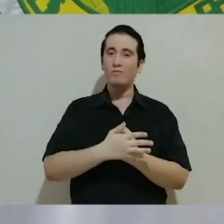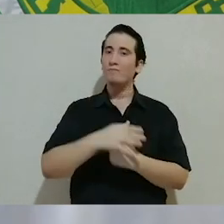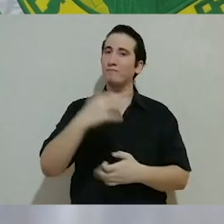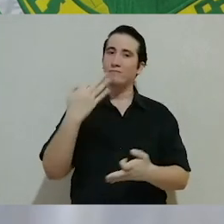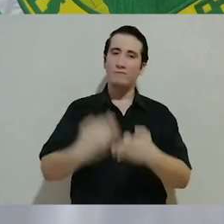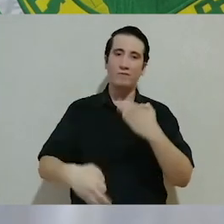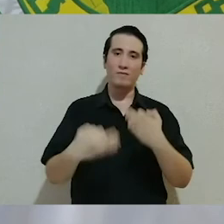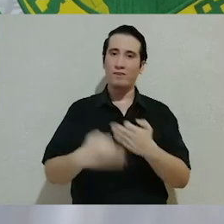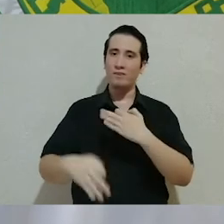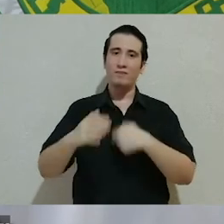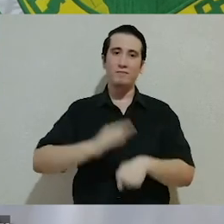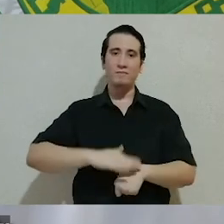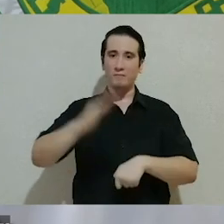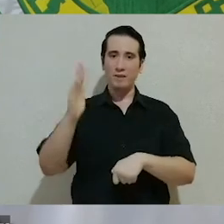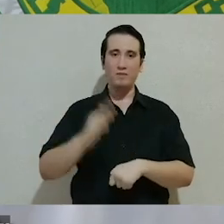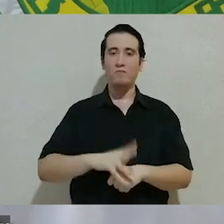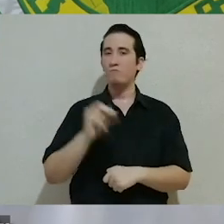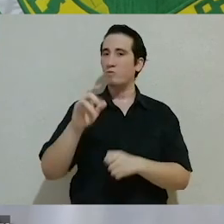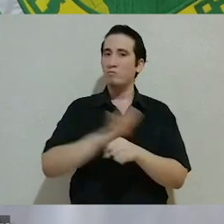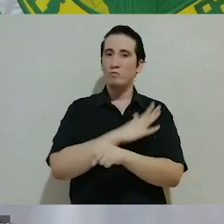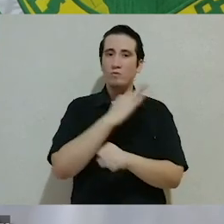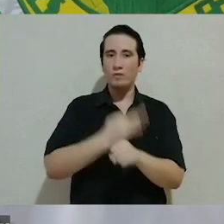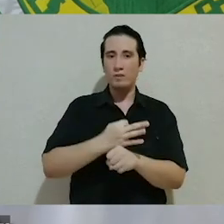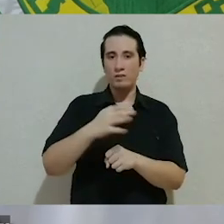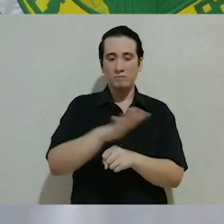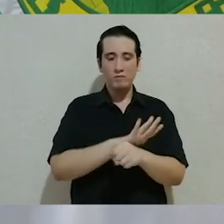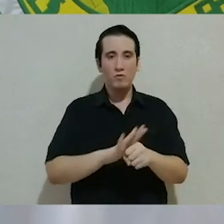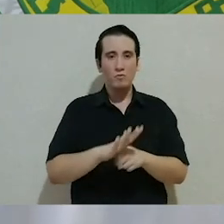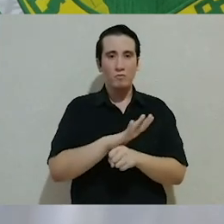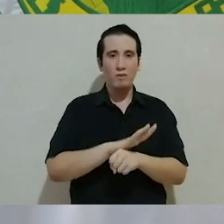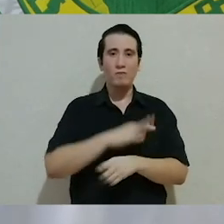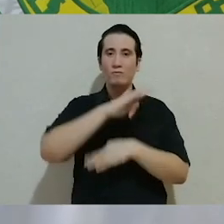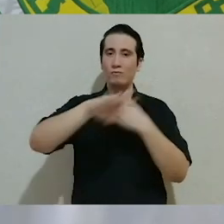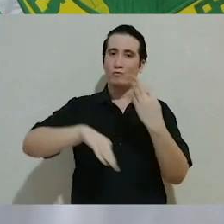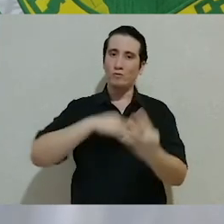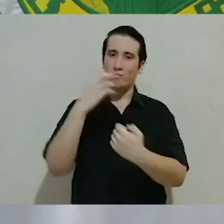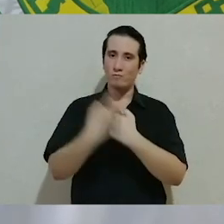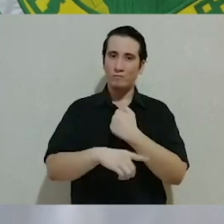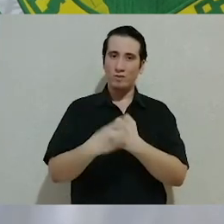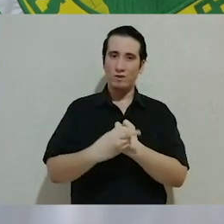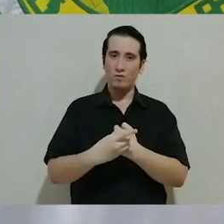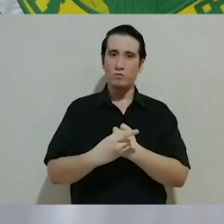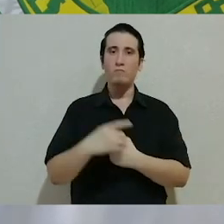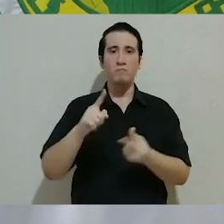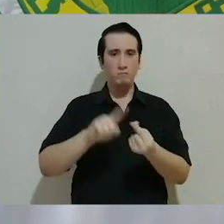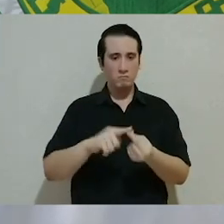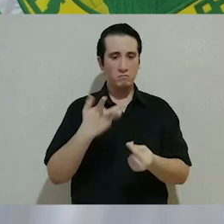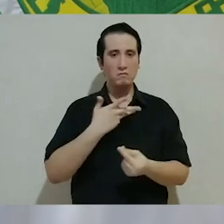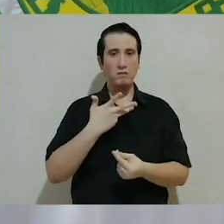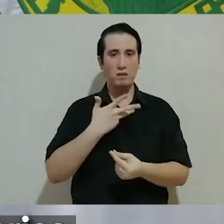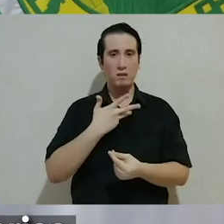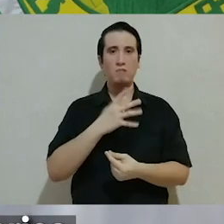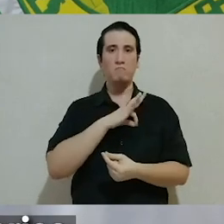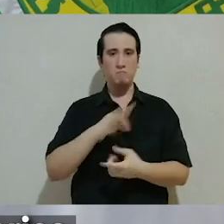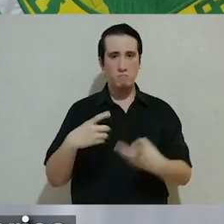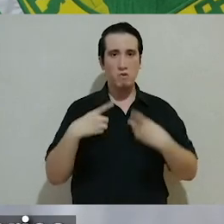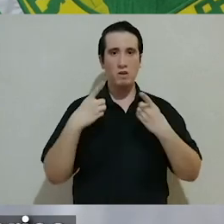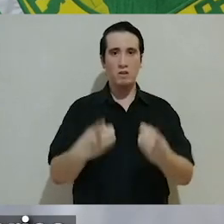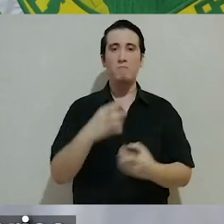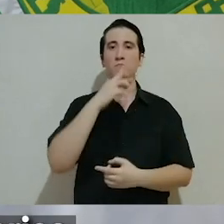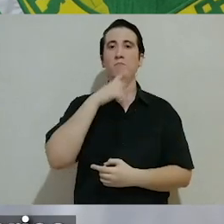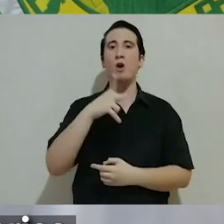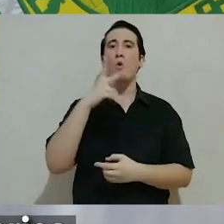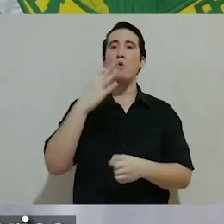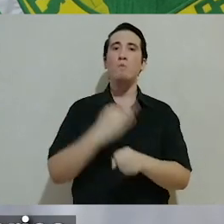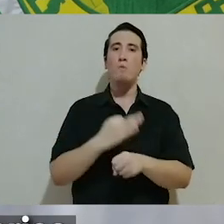evidentemente son importantes pero no serán suficientes para cubrir la magnitud de los daños. Quienes tengan y puedan, este es el